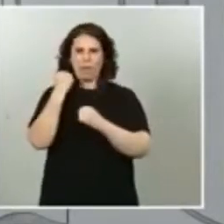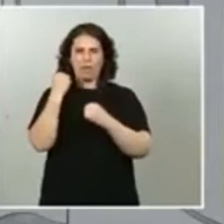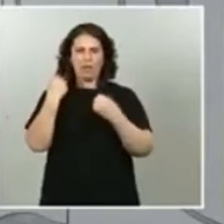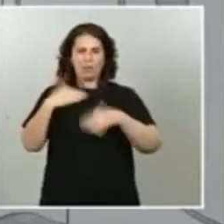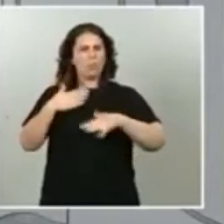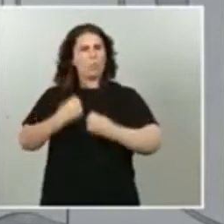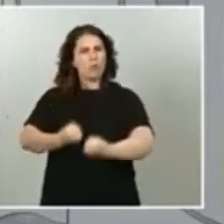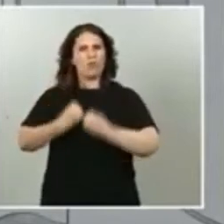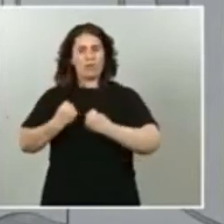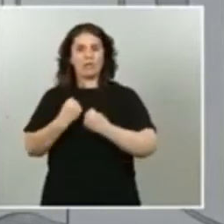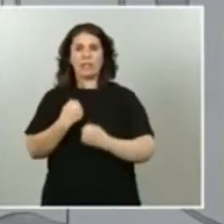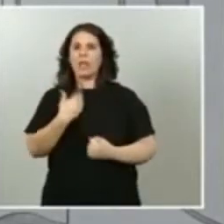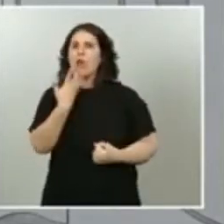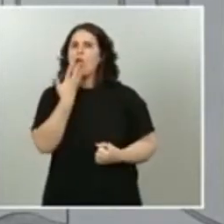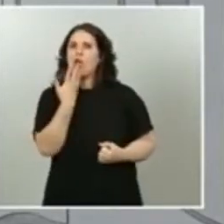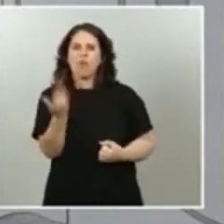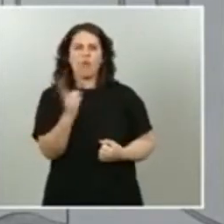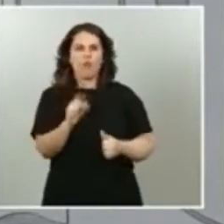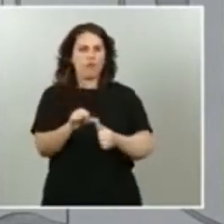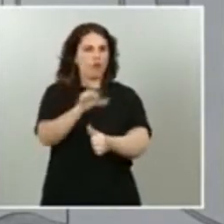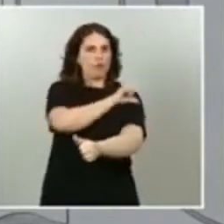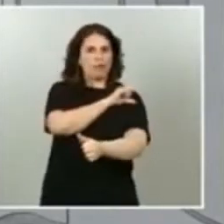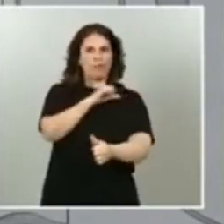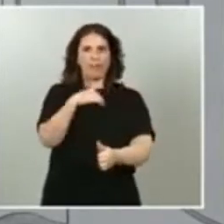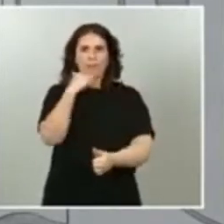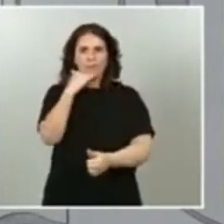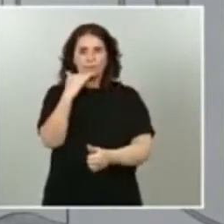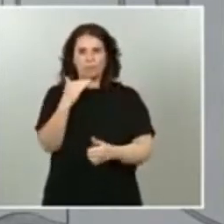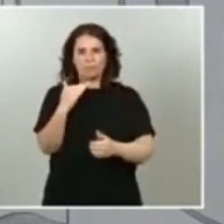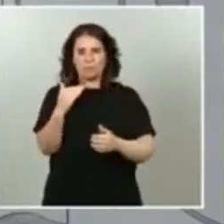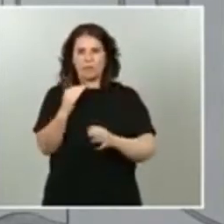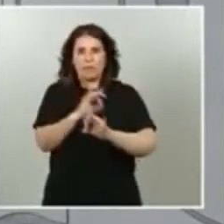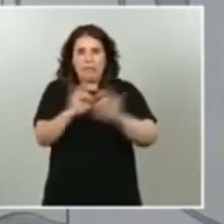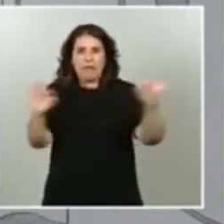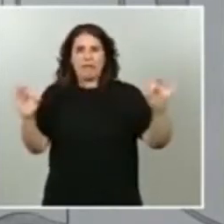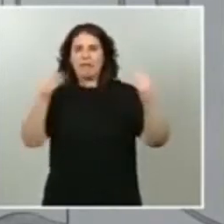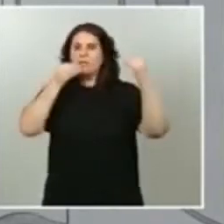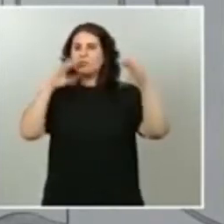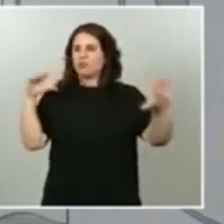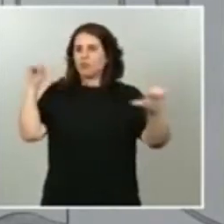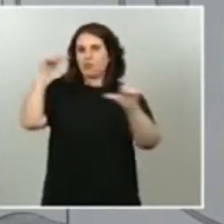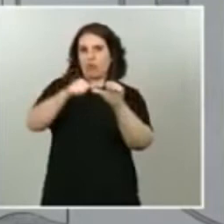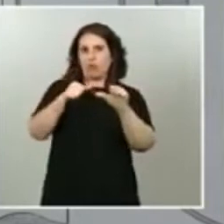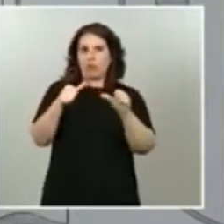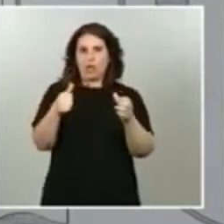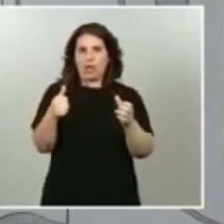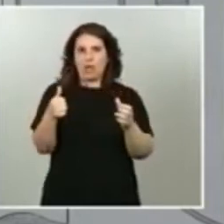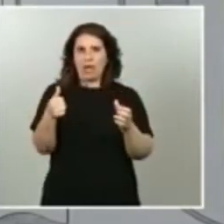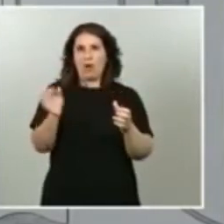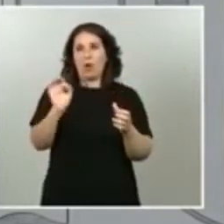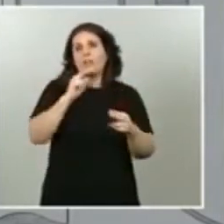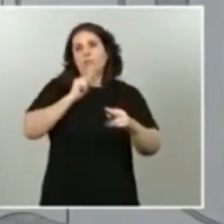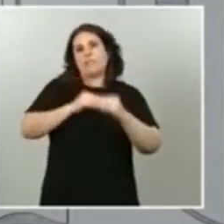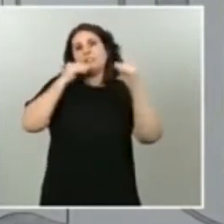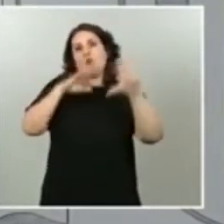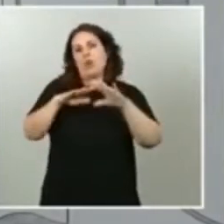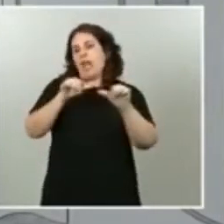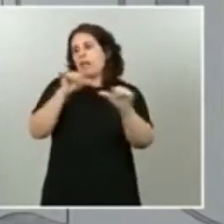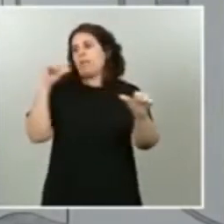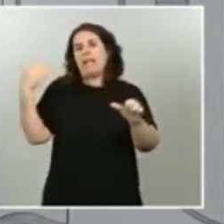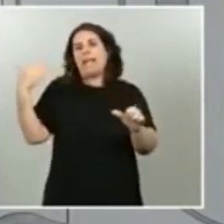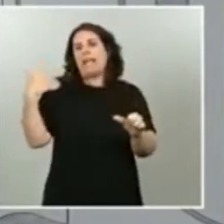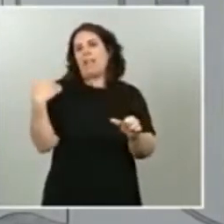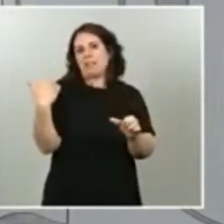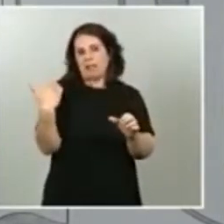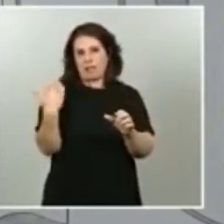conoce, un precedente igual en el conjunto de nuestra historia, al menos de nuestra reciente historia democrática. Y